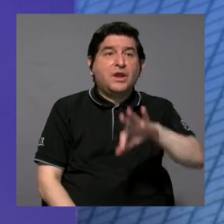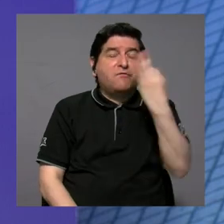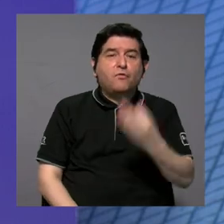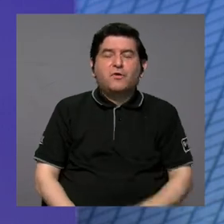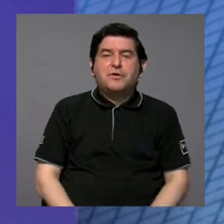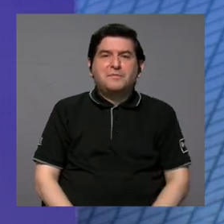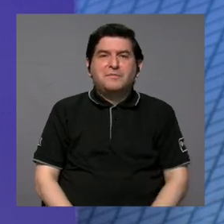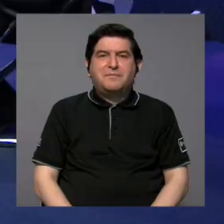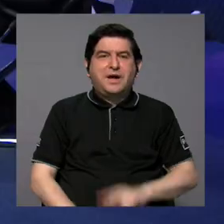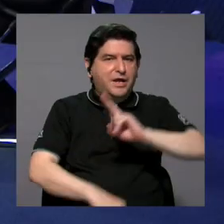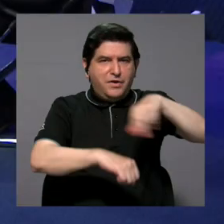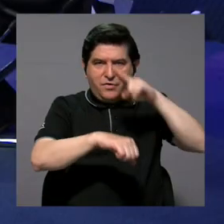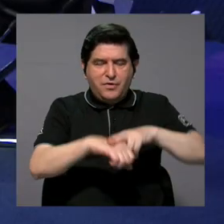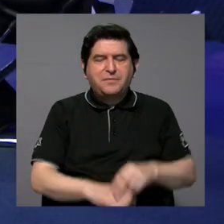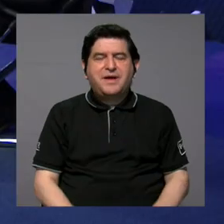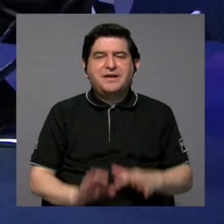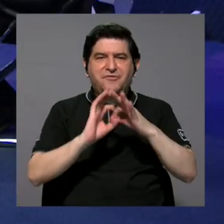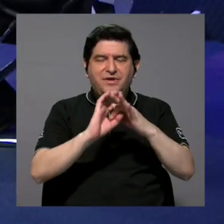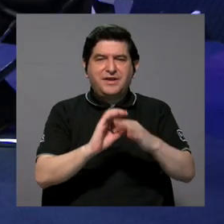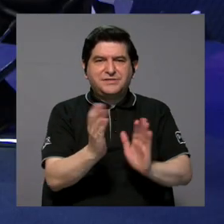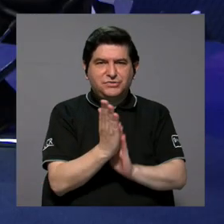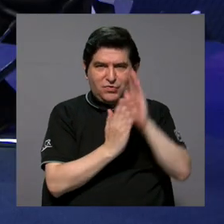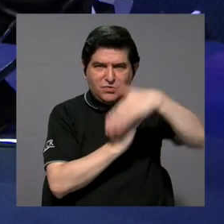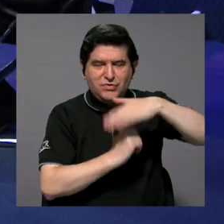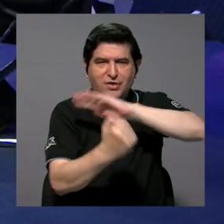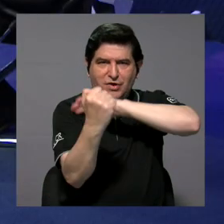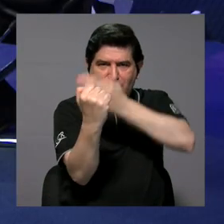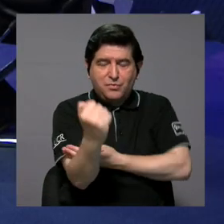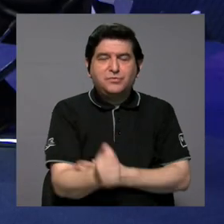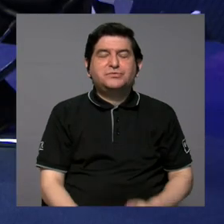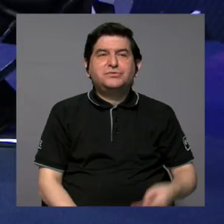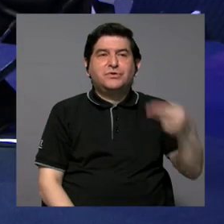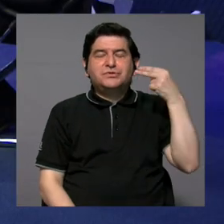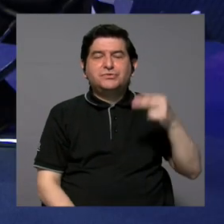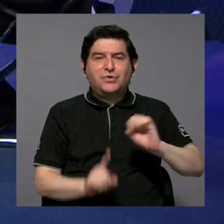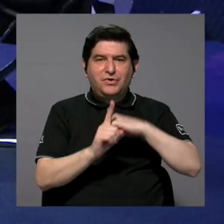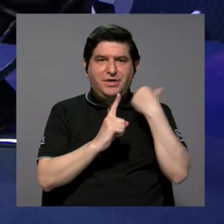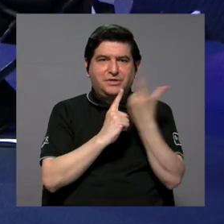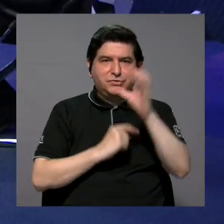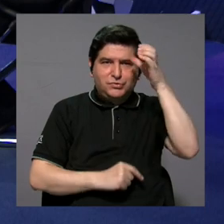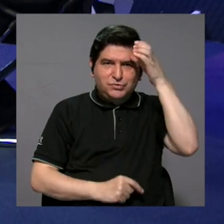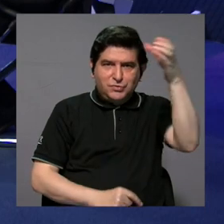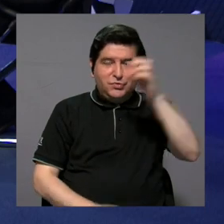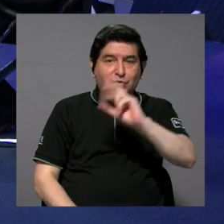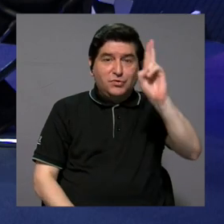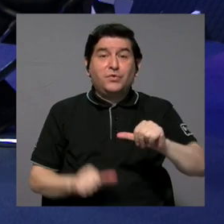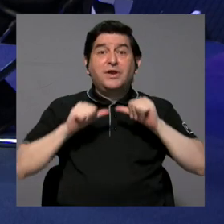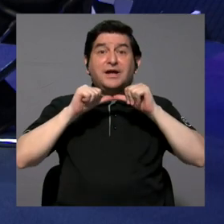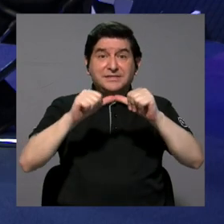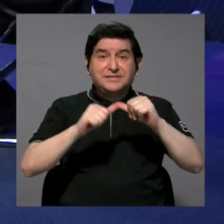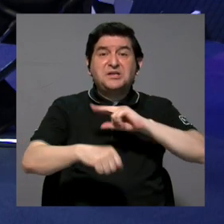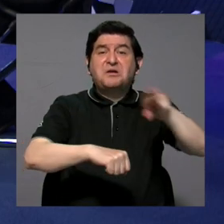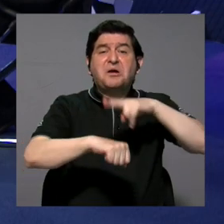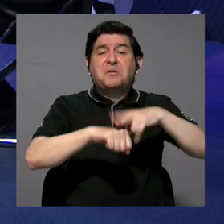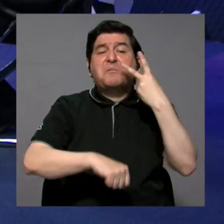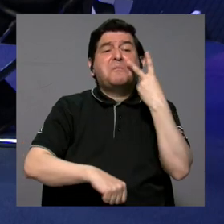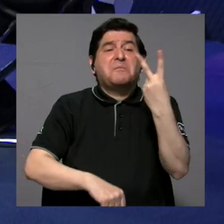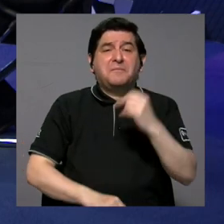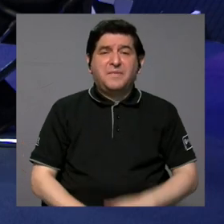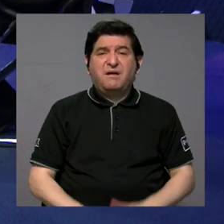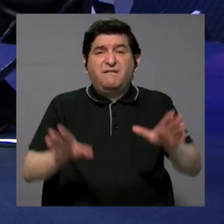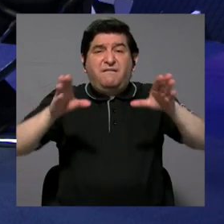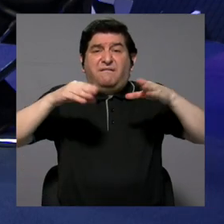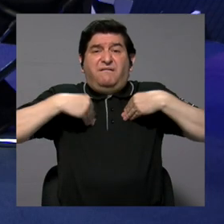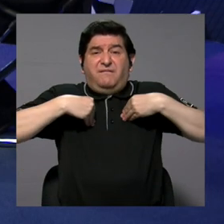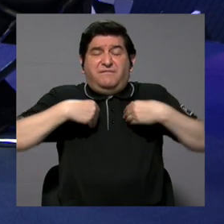desnaturalizar relaciones abusivas de poder que en la historia social y cultural de Costa Rica todavía se siguen naturalizando, ¿verdad? Se sigue